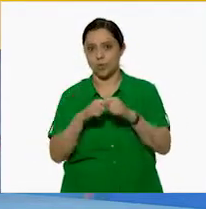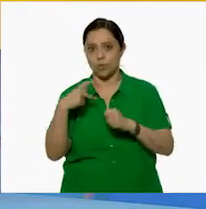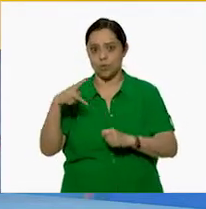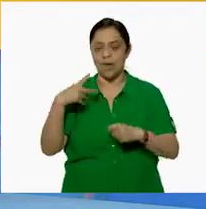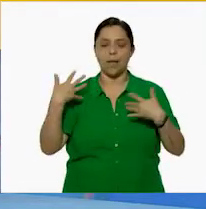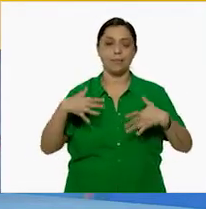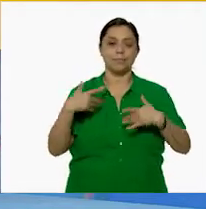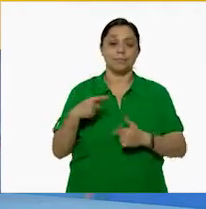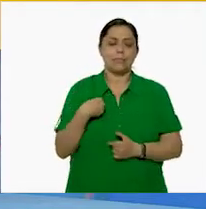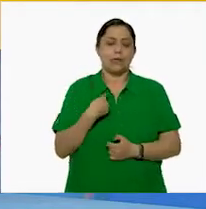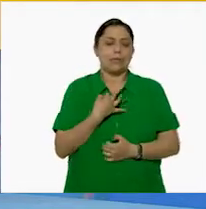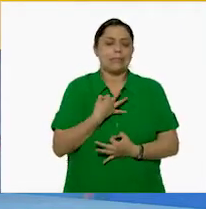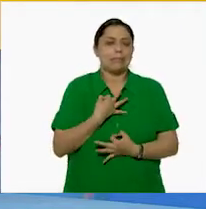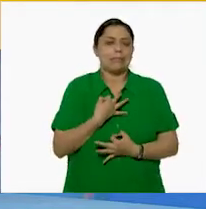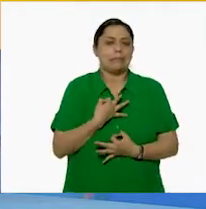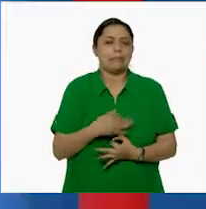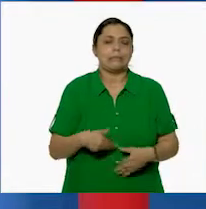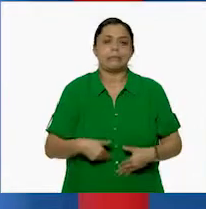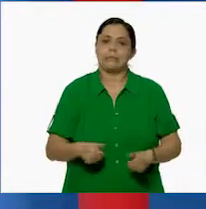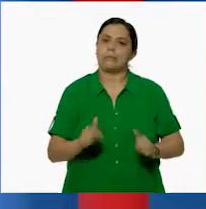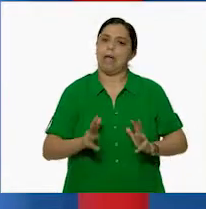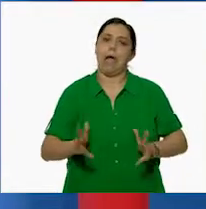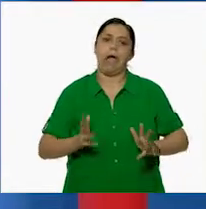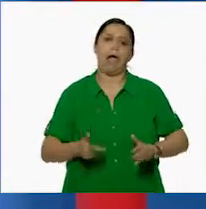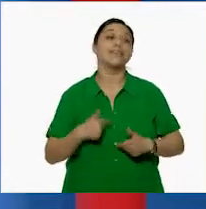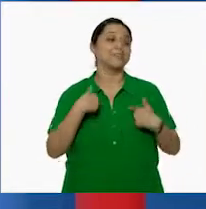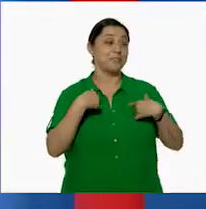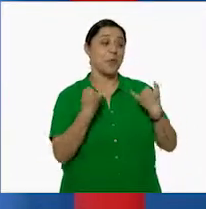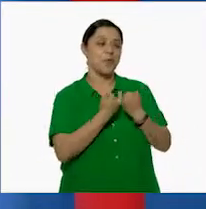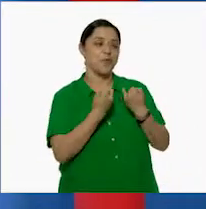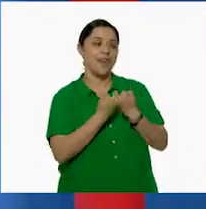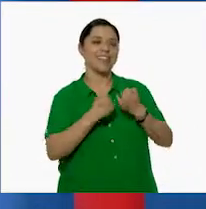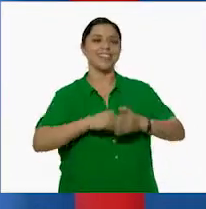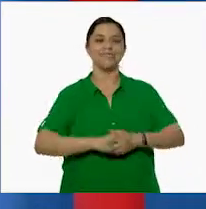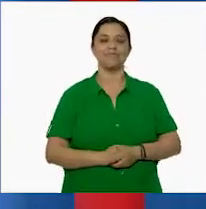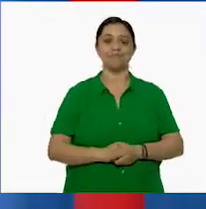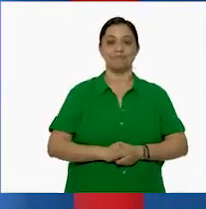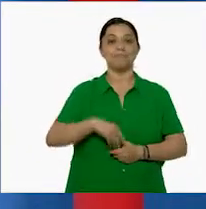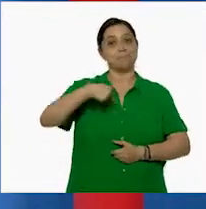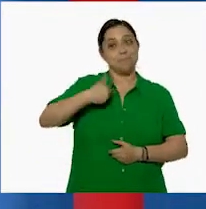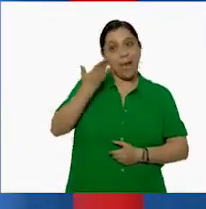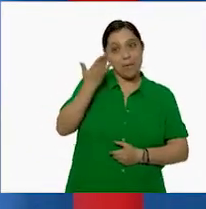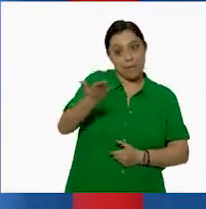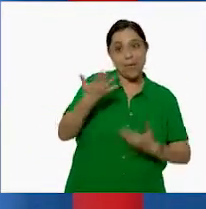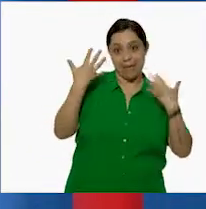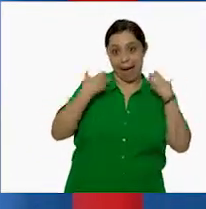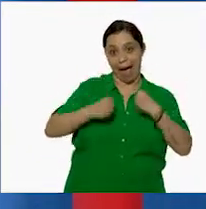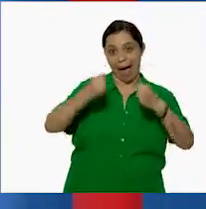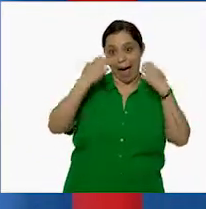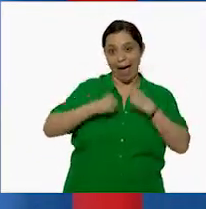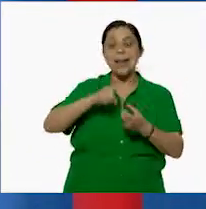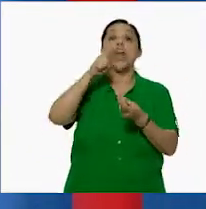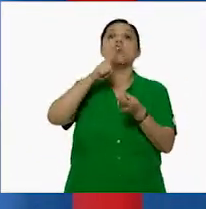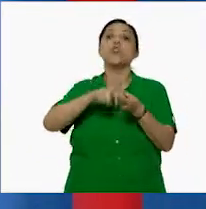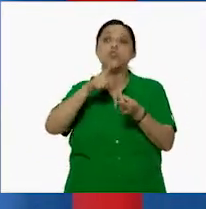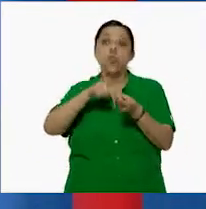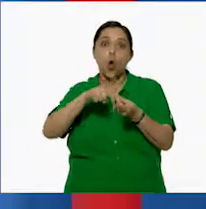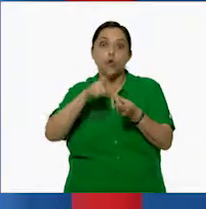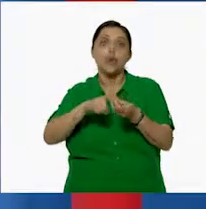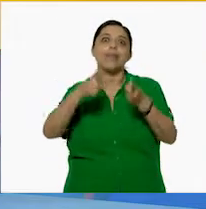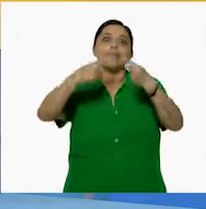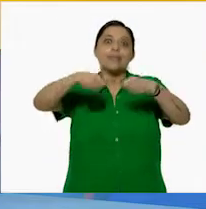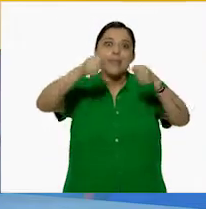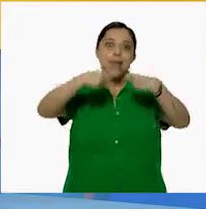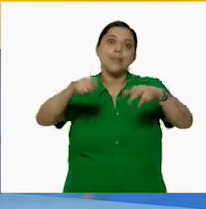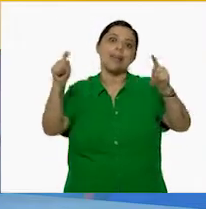me hizo agua en la boca. Y ya me dio hambre, ¿eh? Ay, a mí también. Ay, habrá que pedirle. Entonces, dale la dirección de la tienda de abarrotes de su tía.